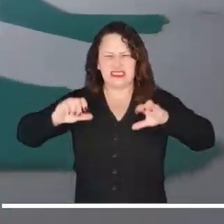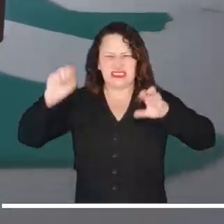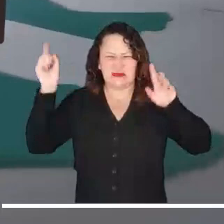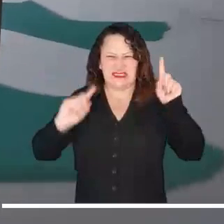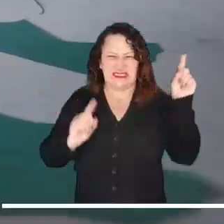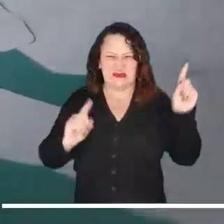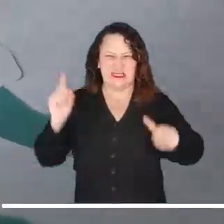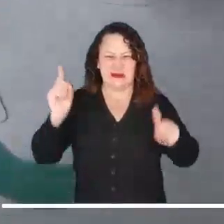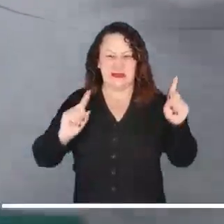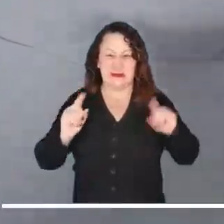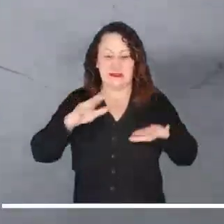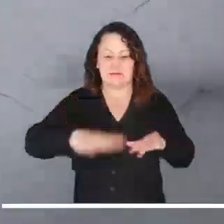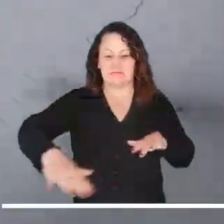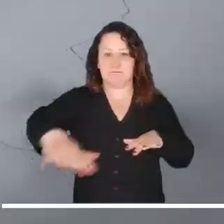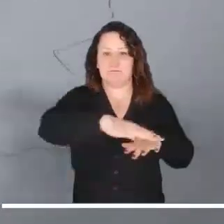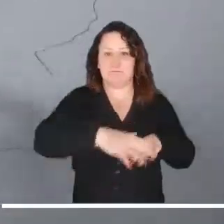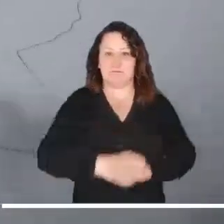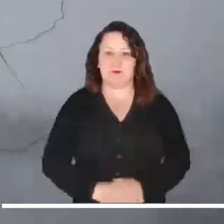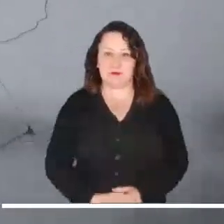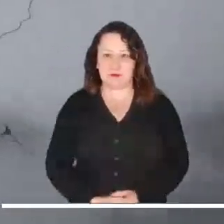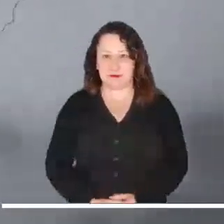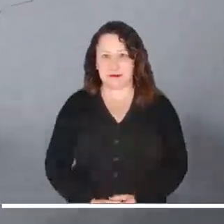descargas eléctricas en la región.